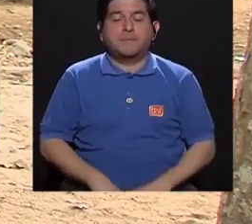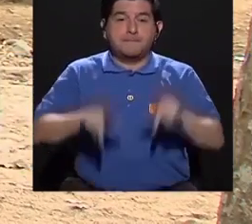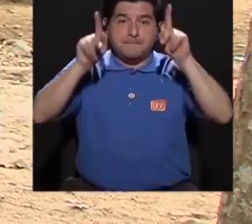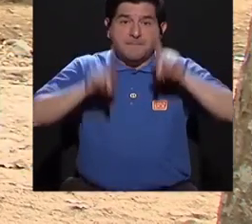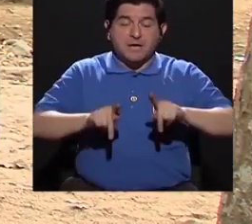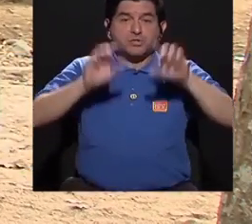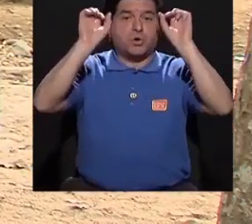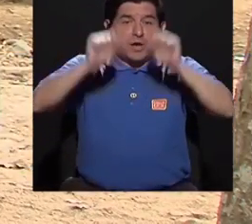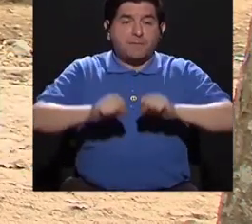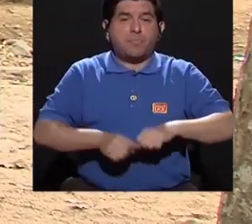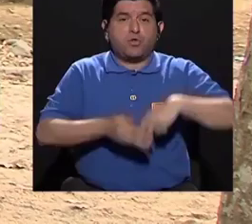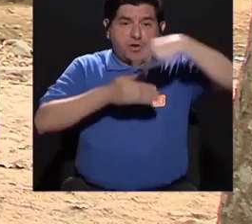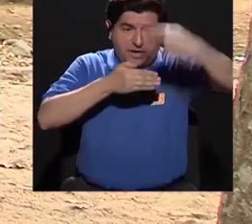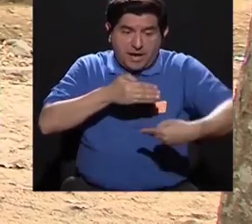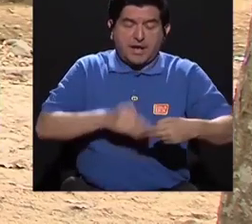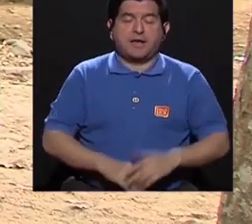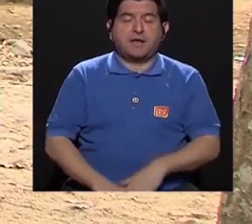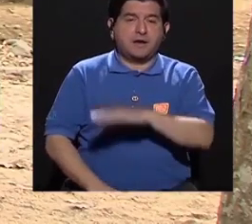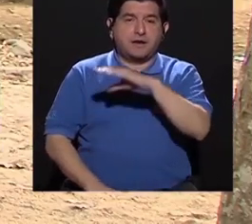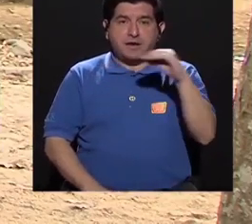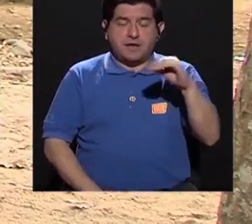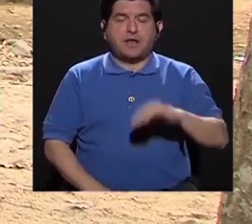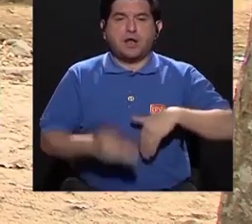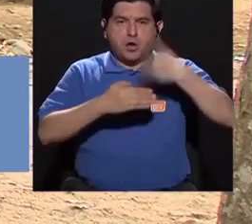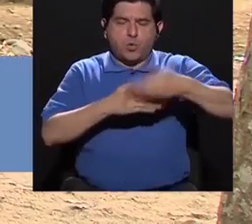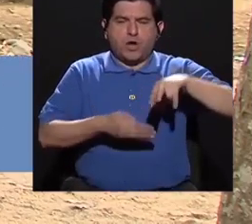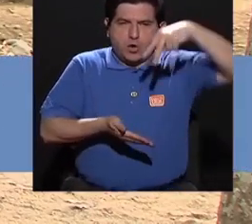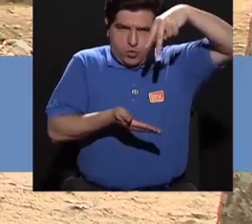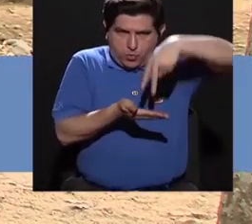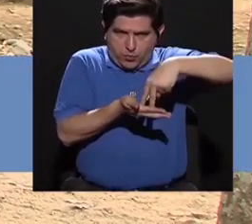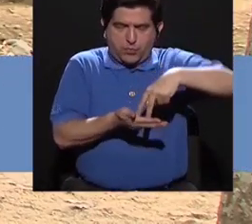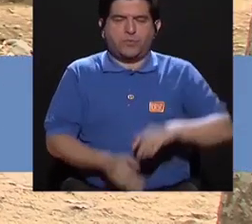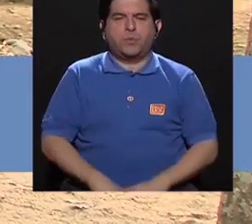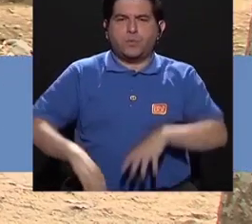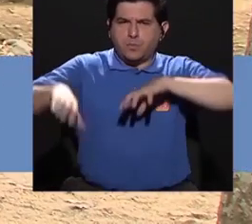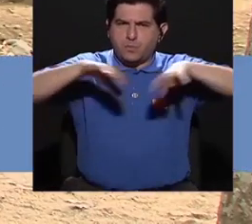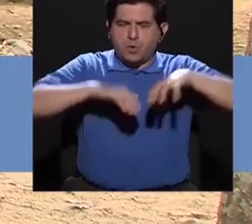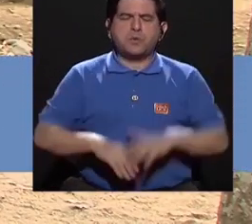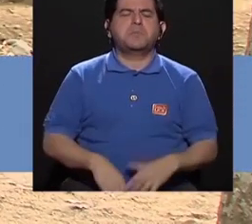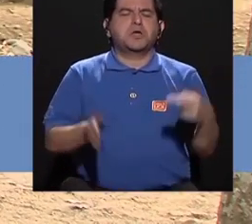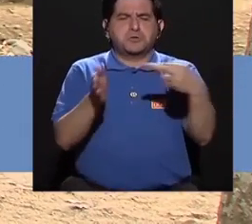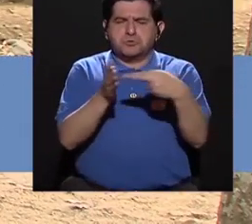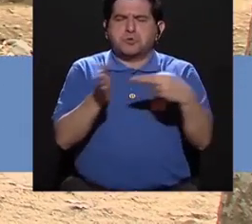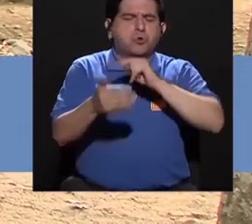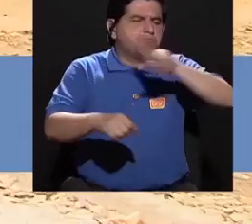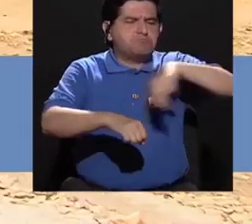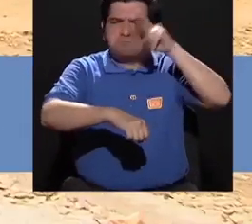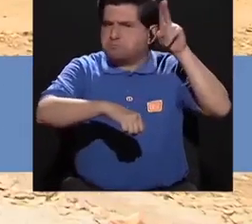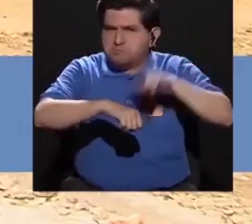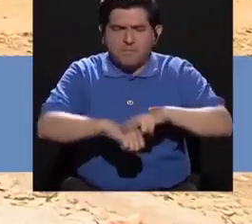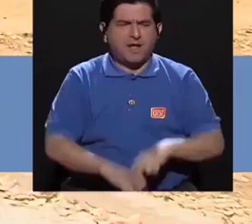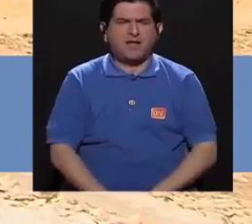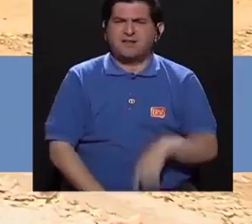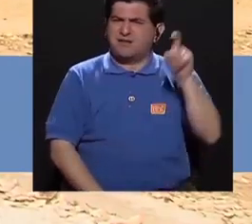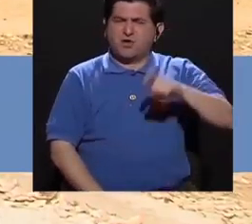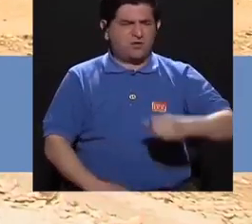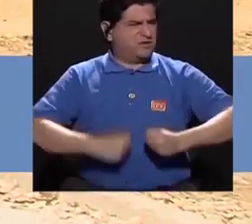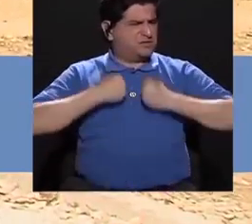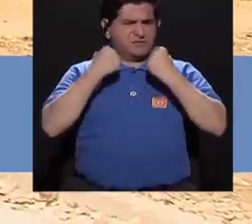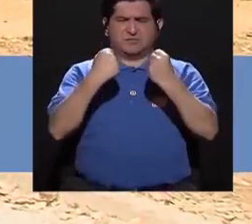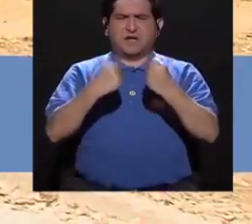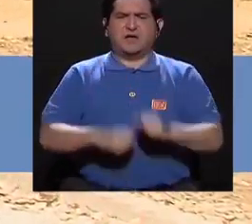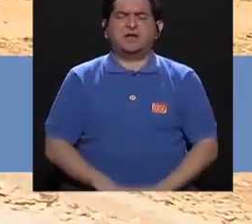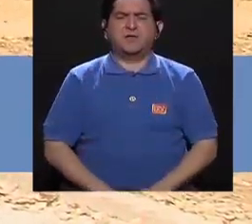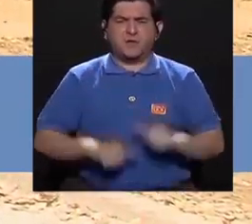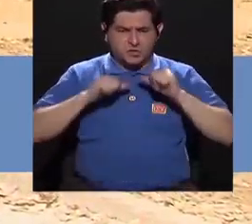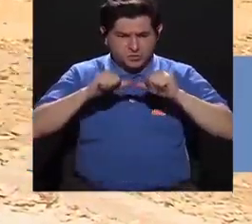hacia el frente porque la persona se puede desvalar y luego apoyamos la otra pierna. El movimiento que vamos a hacer es un movimiento cíclico, normal, donde no tiene que hacer mucho